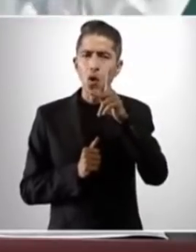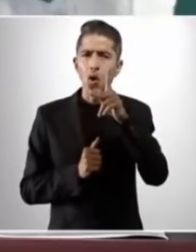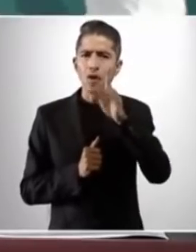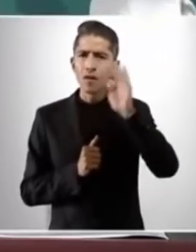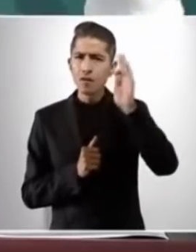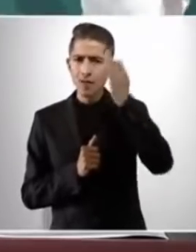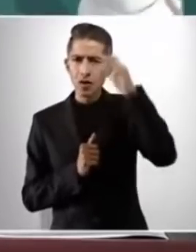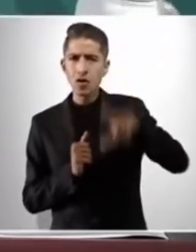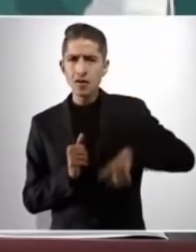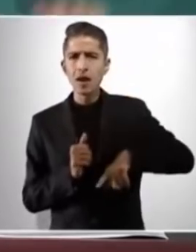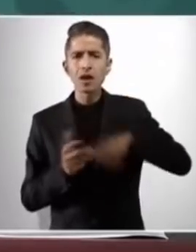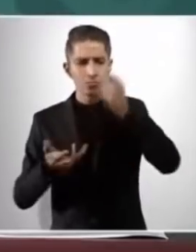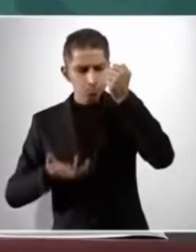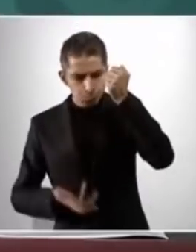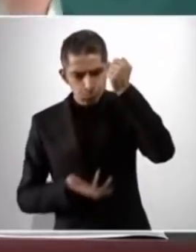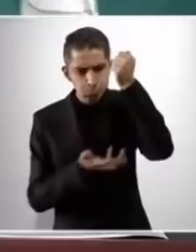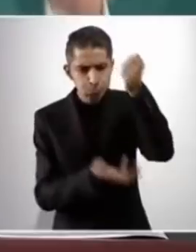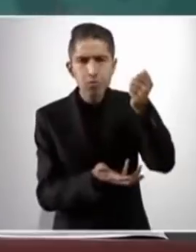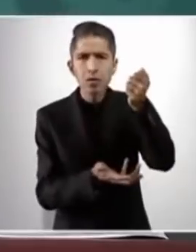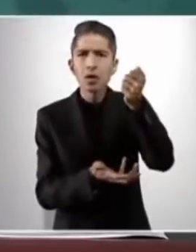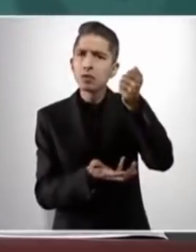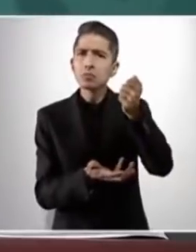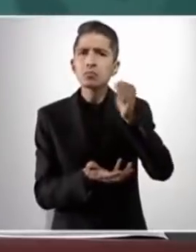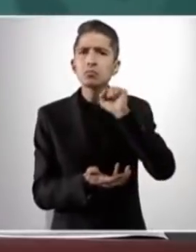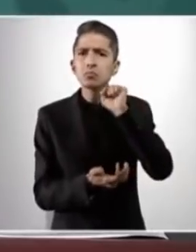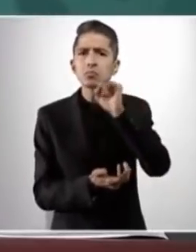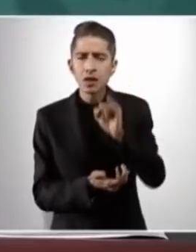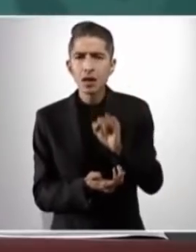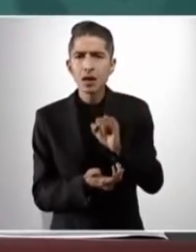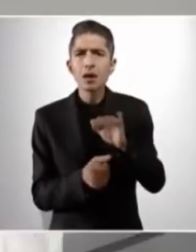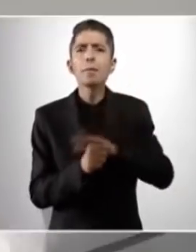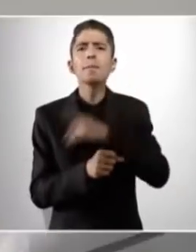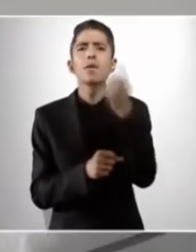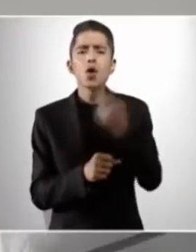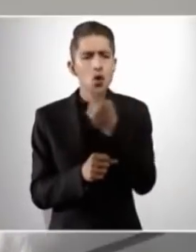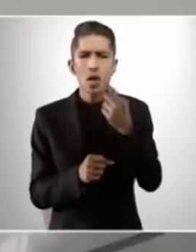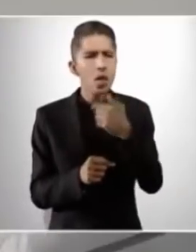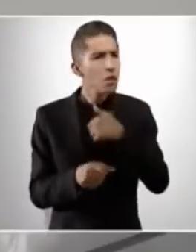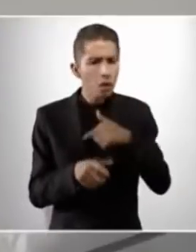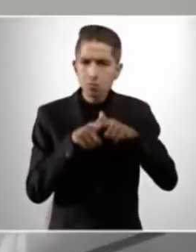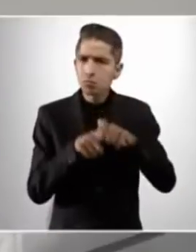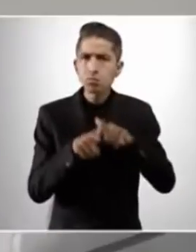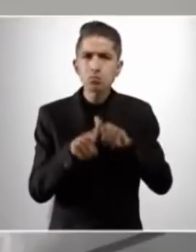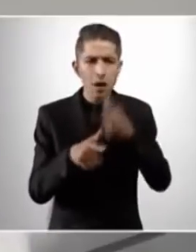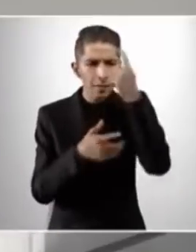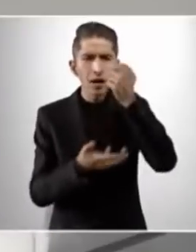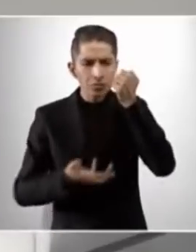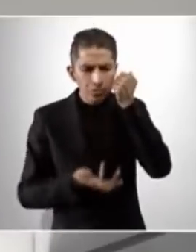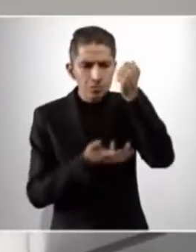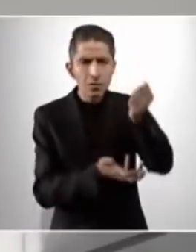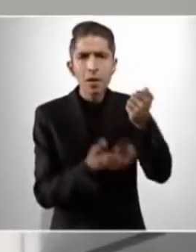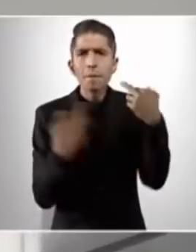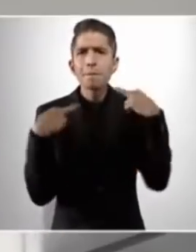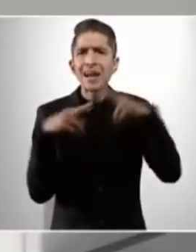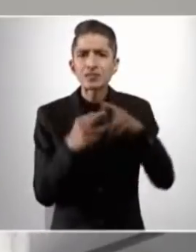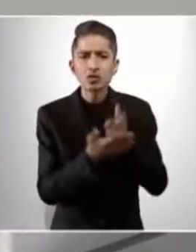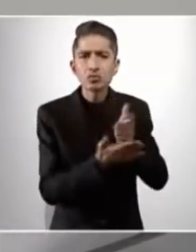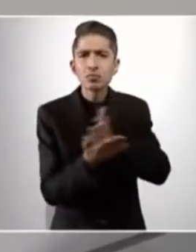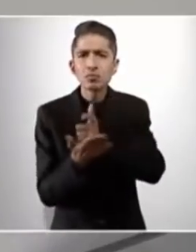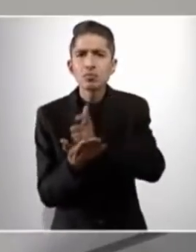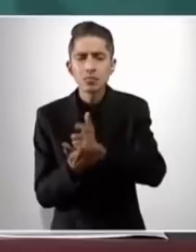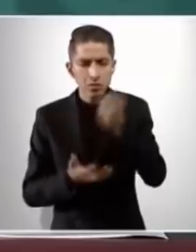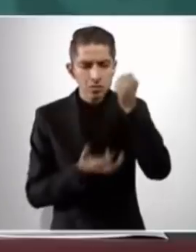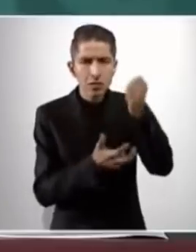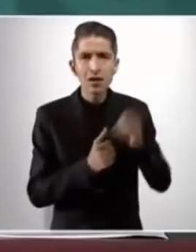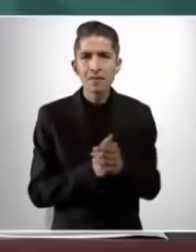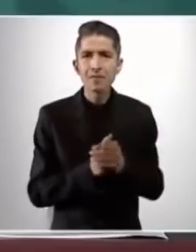porque no hemos dejado de entregar los recursos para el pago de los maestros. Lo que